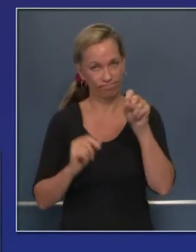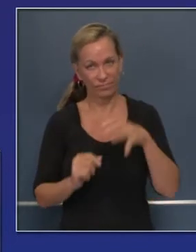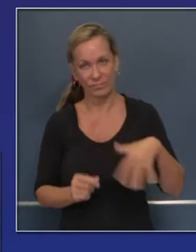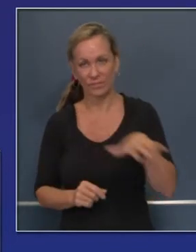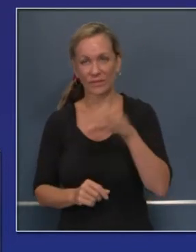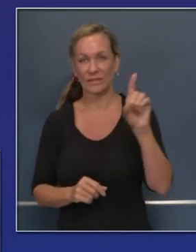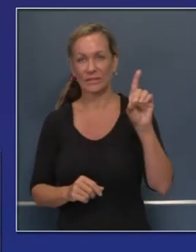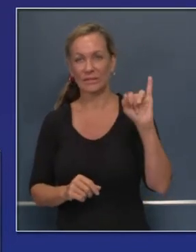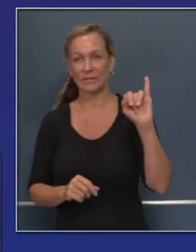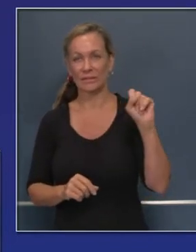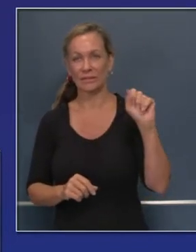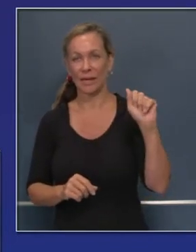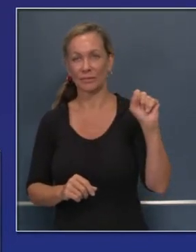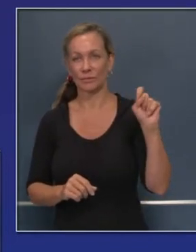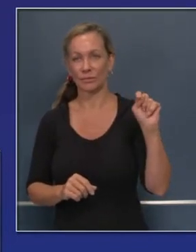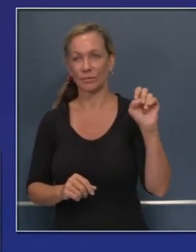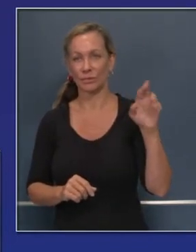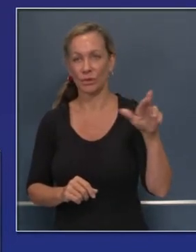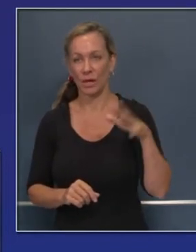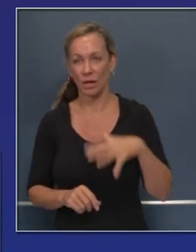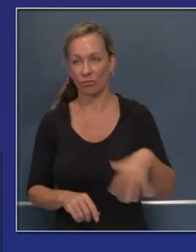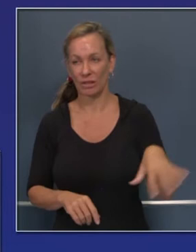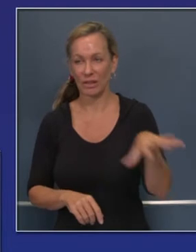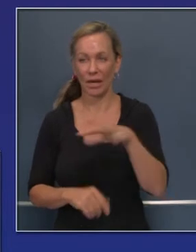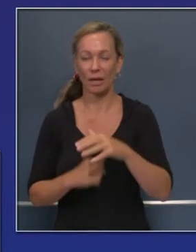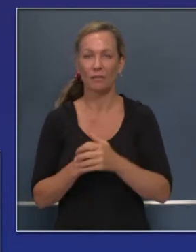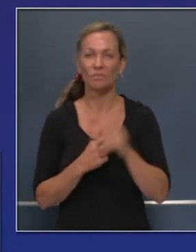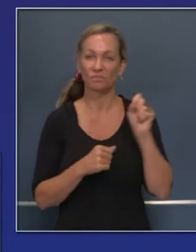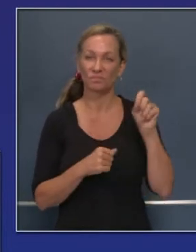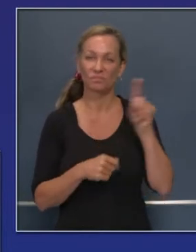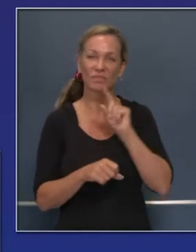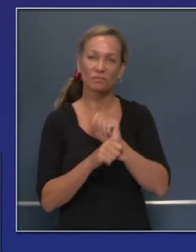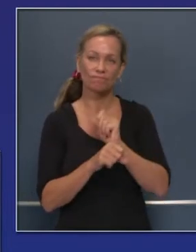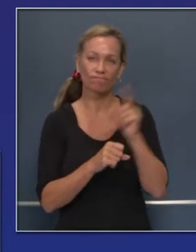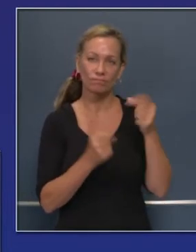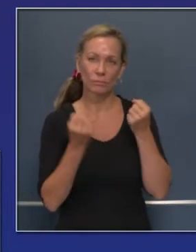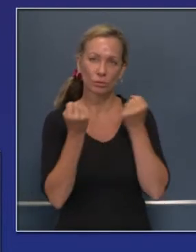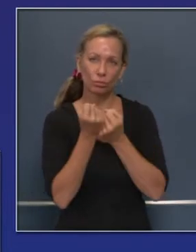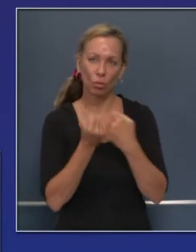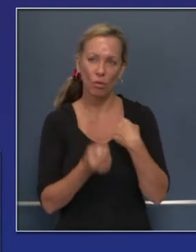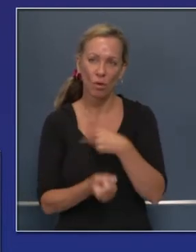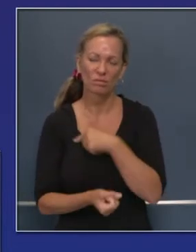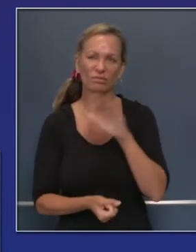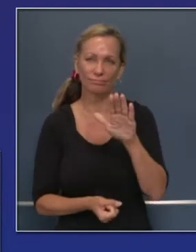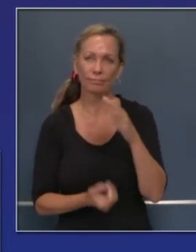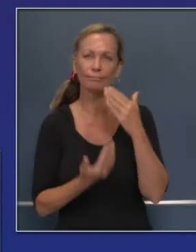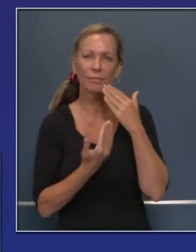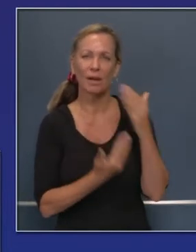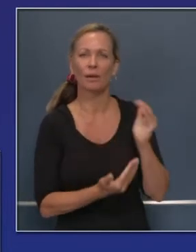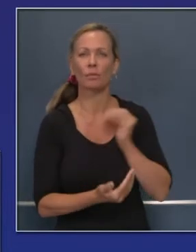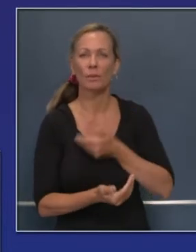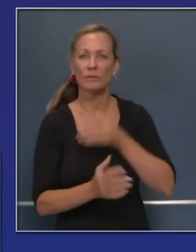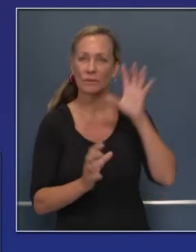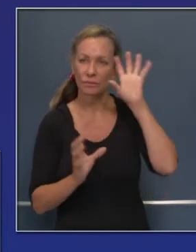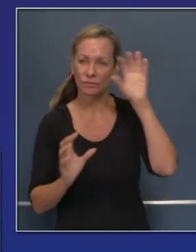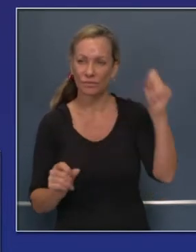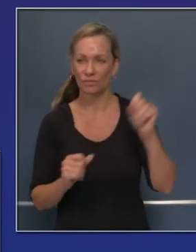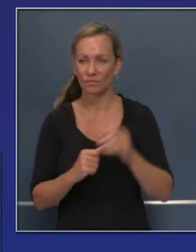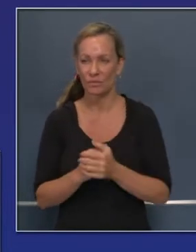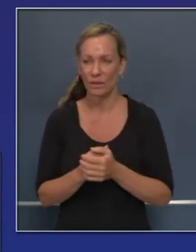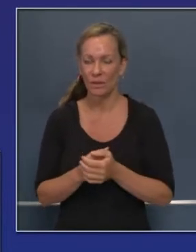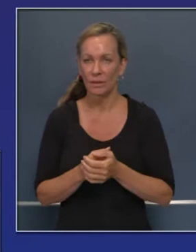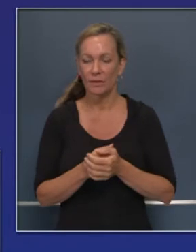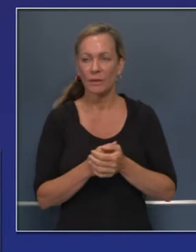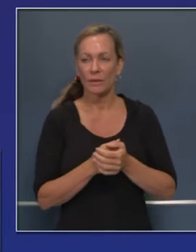anticipado. Y pensamos que él la apoyaría. Y así fue. Esa declaración incluye cierta flexibilidad